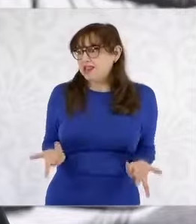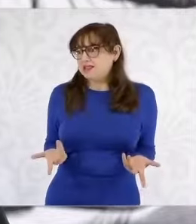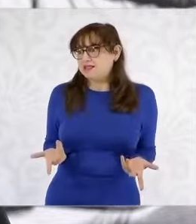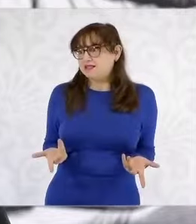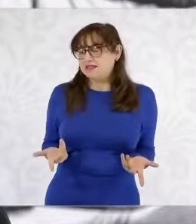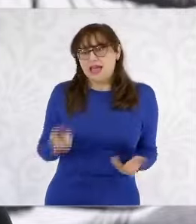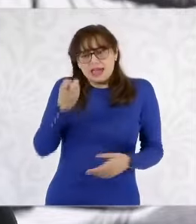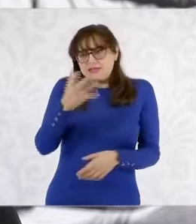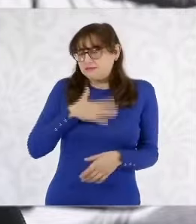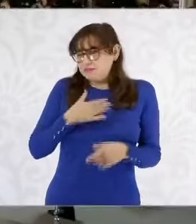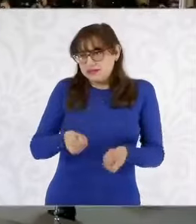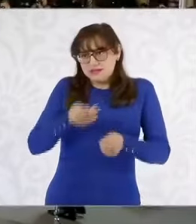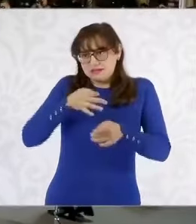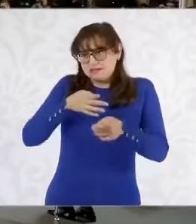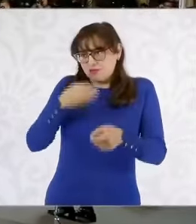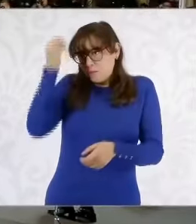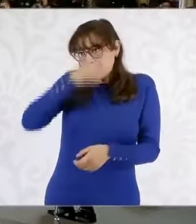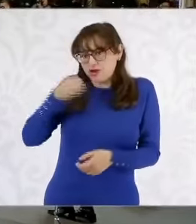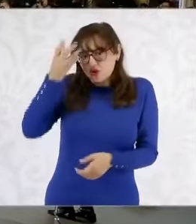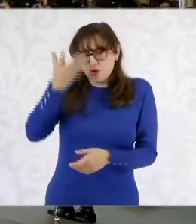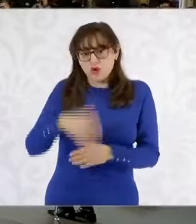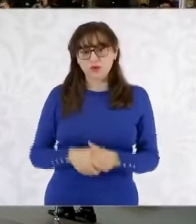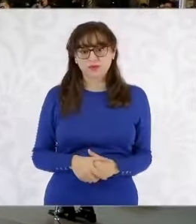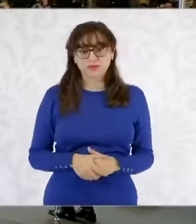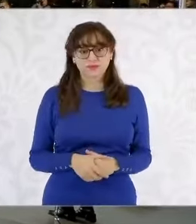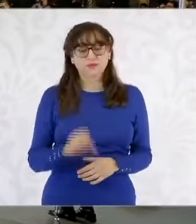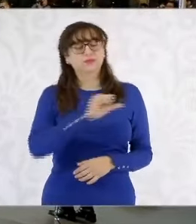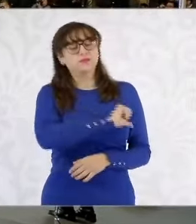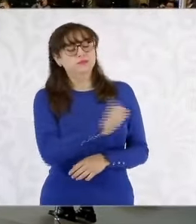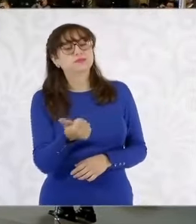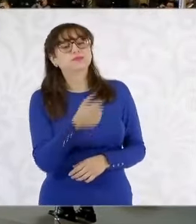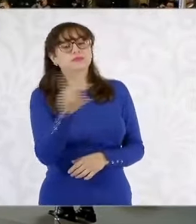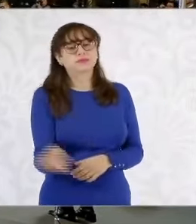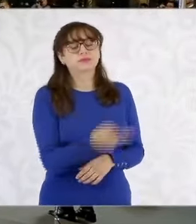Y en otro sentido fiscal, según la organización artículo…